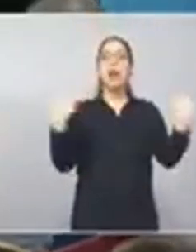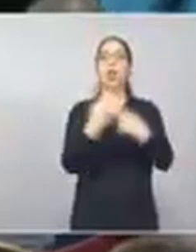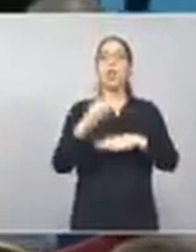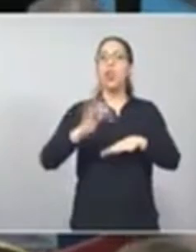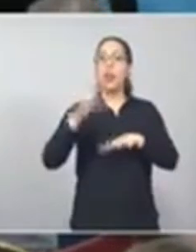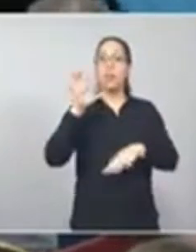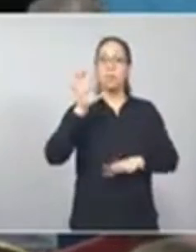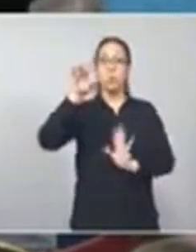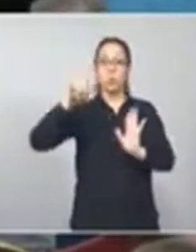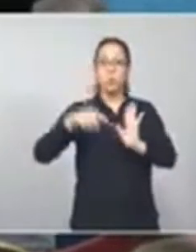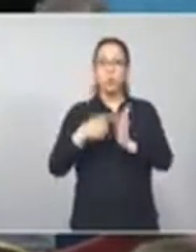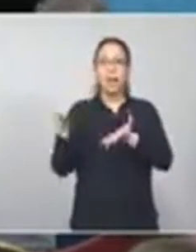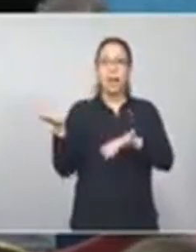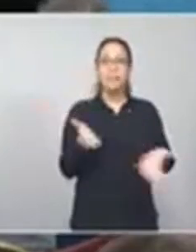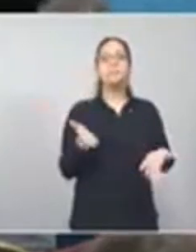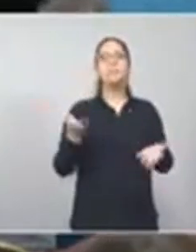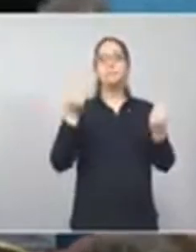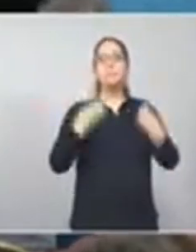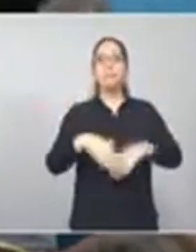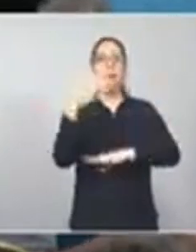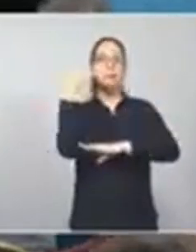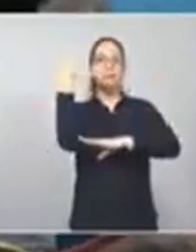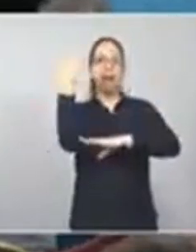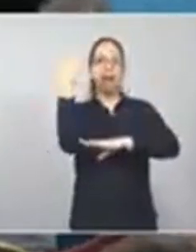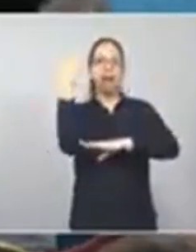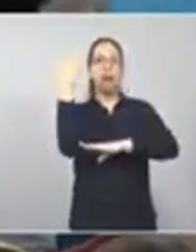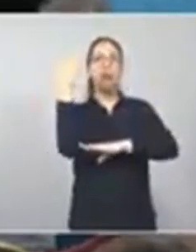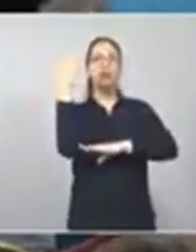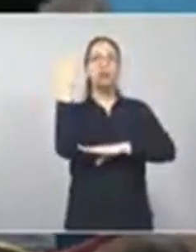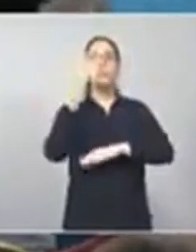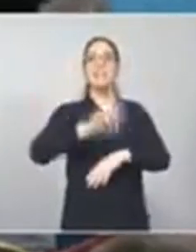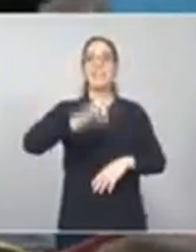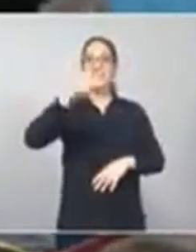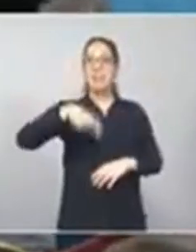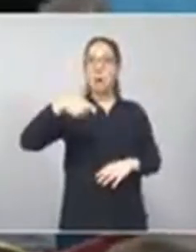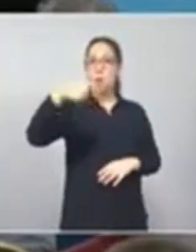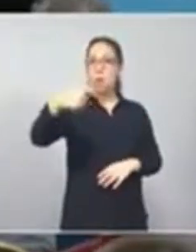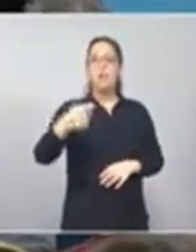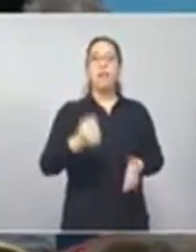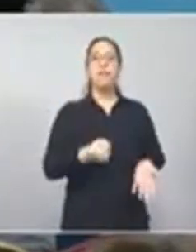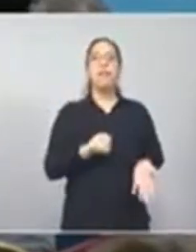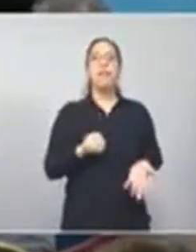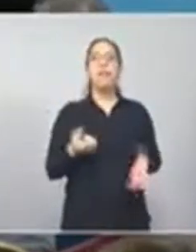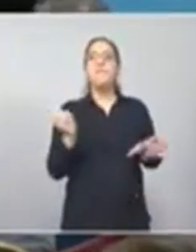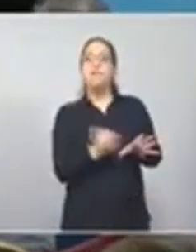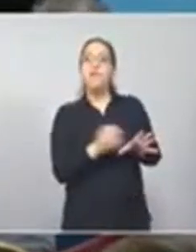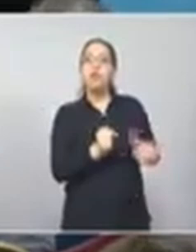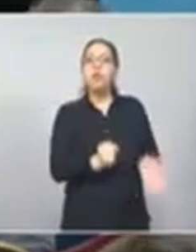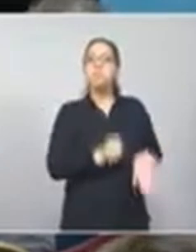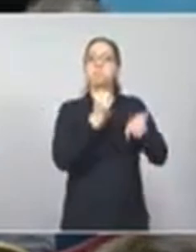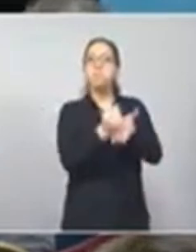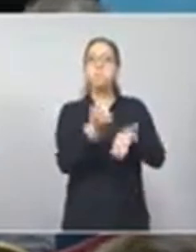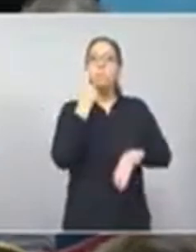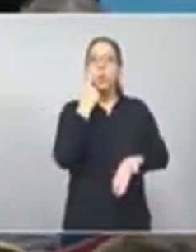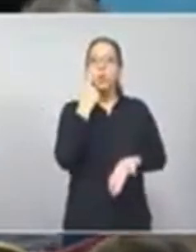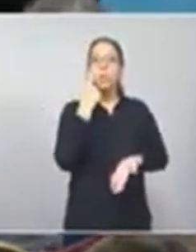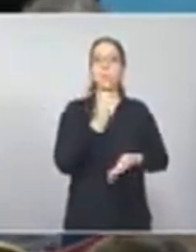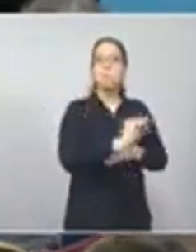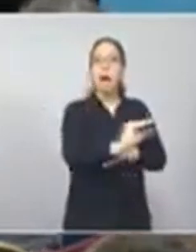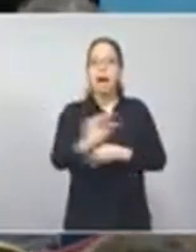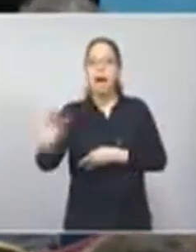para realizar el acto de firma de la tercera cuota del Fondo de Fortalecimiento Fiscal Municipal.